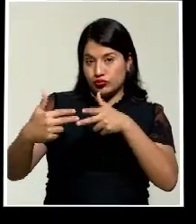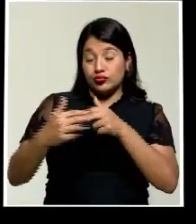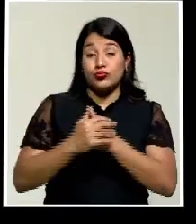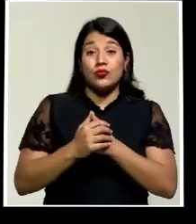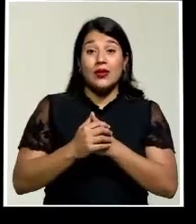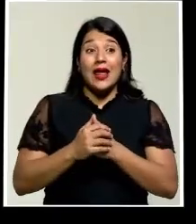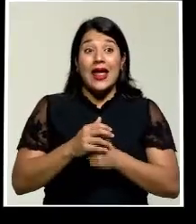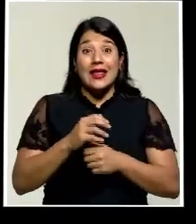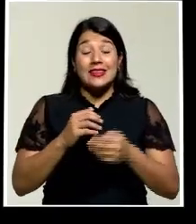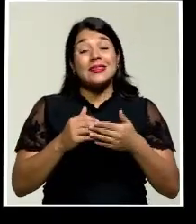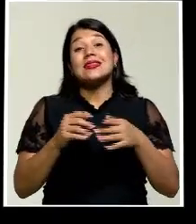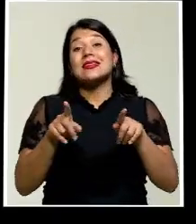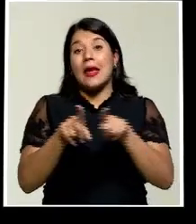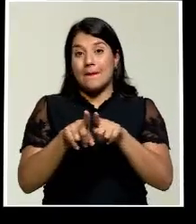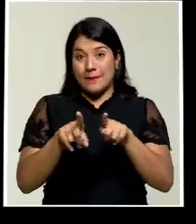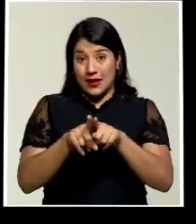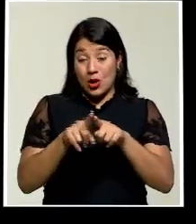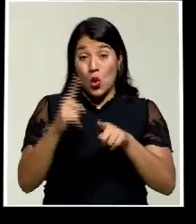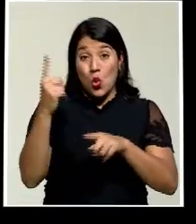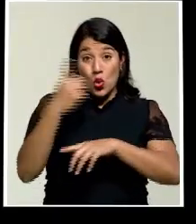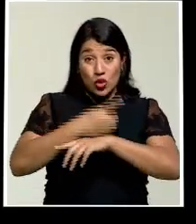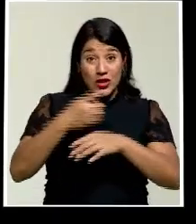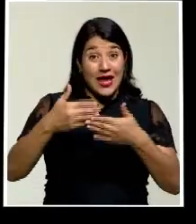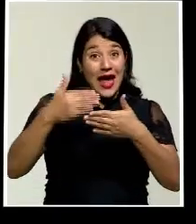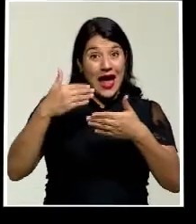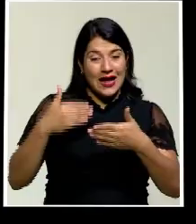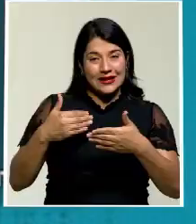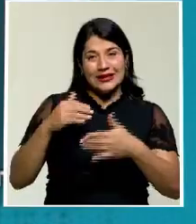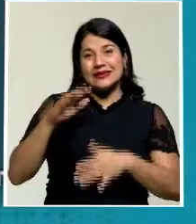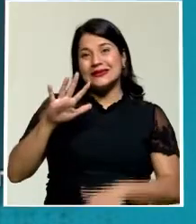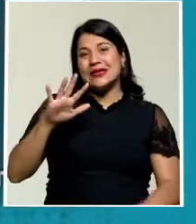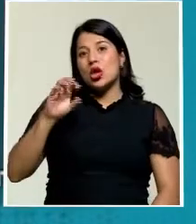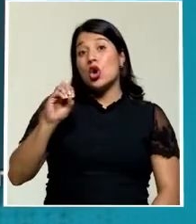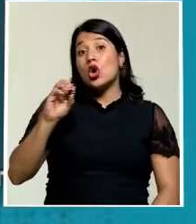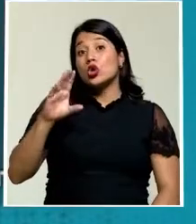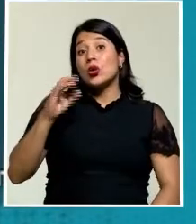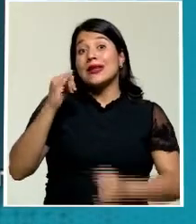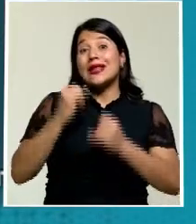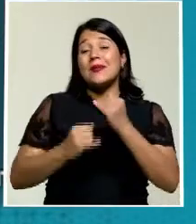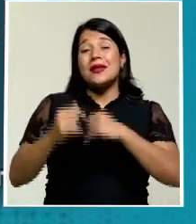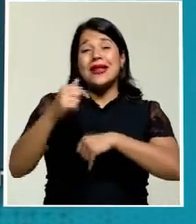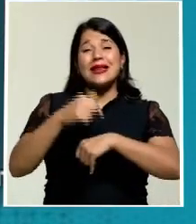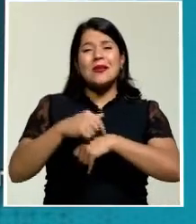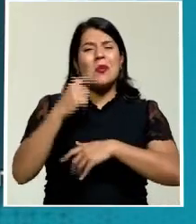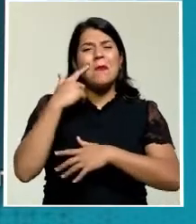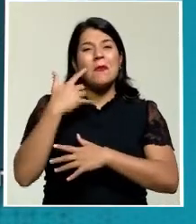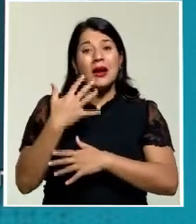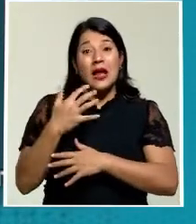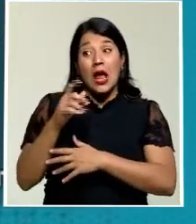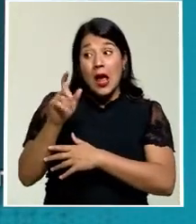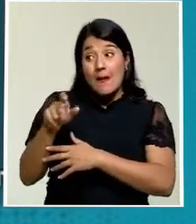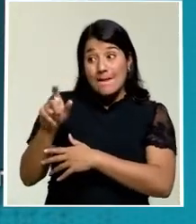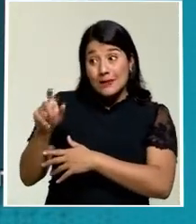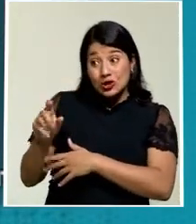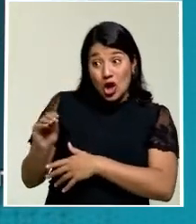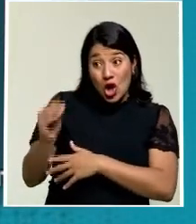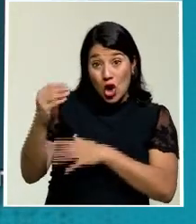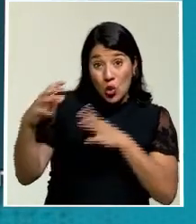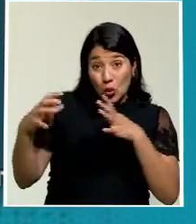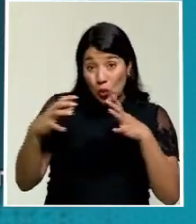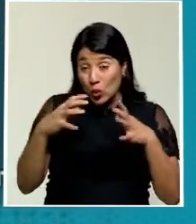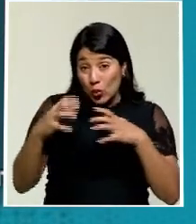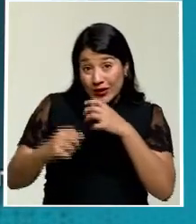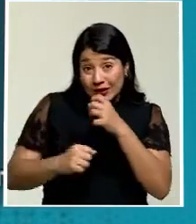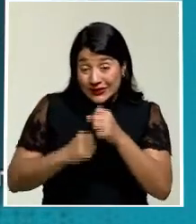fecha de convocatoria a elecciones, un día antes, el 5 de octubre, vence el plazo para que los nuevos votantes, es decir, quienes cumplen 18 años,